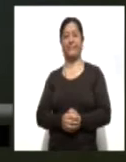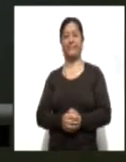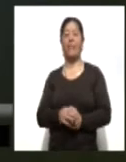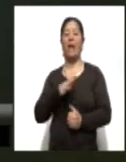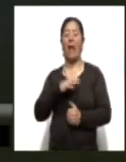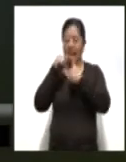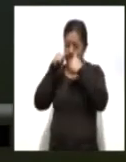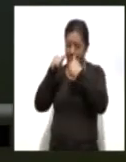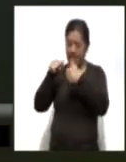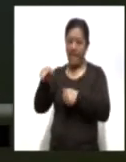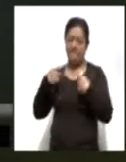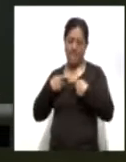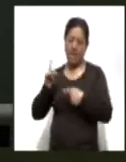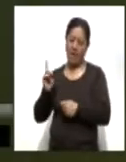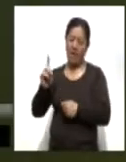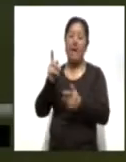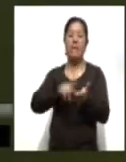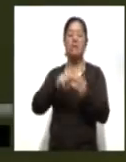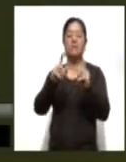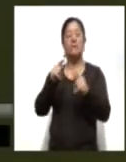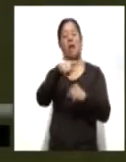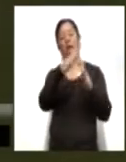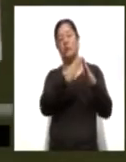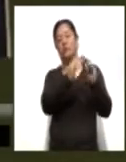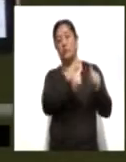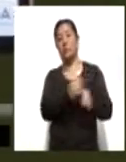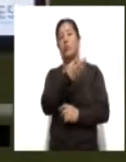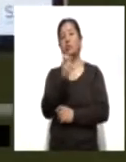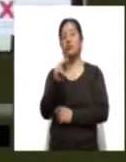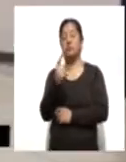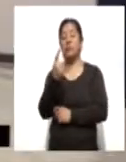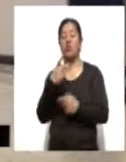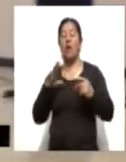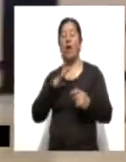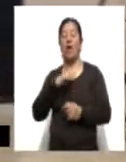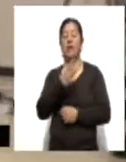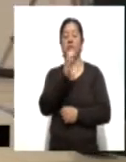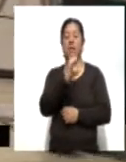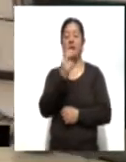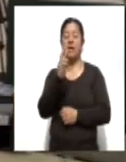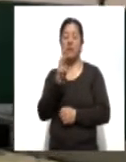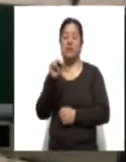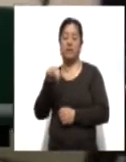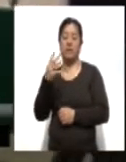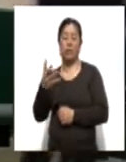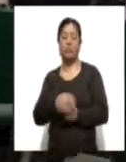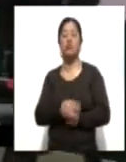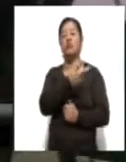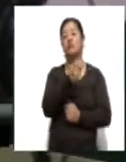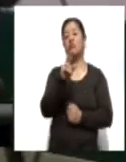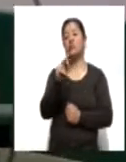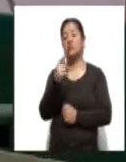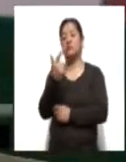ambulatoria en Tlaxcala. Un total de 481 casos recibieron la terapia del TRN4, mientras que el 287